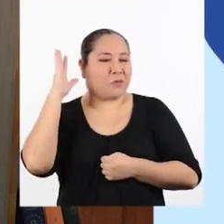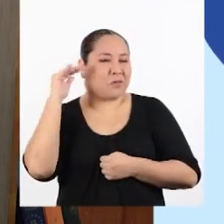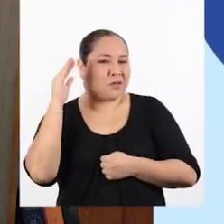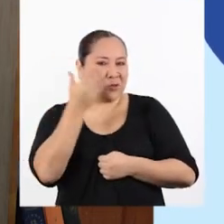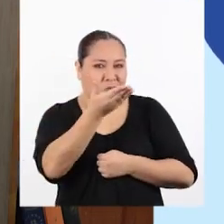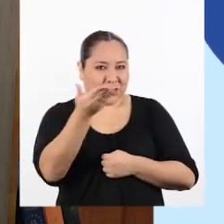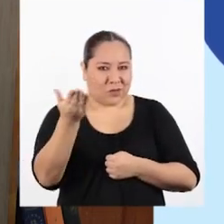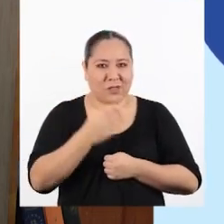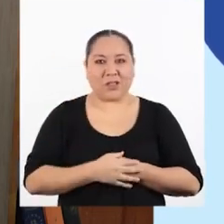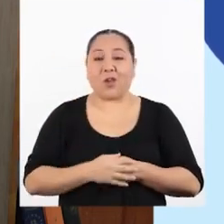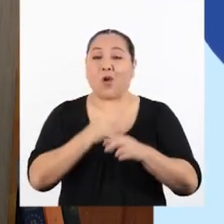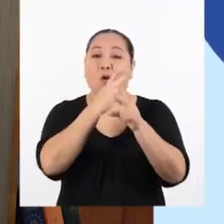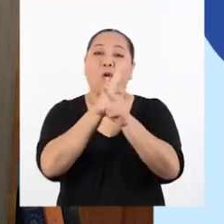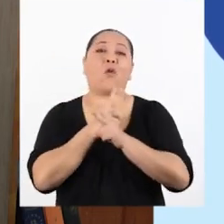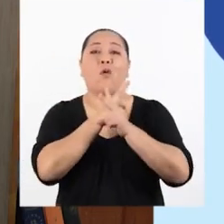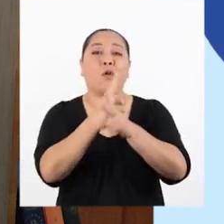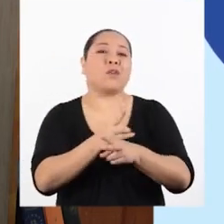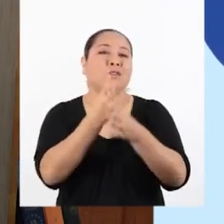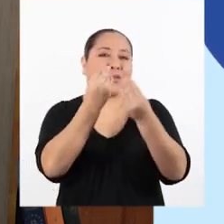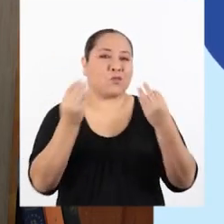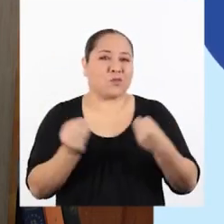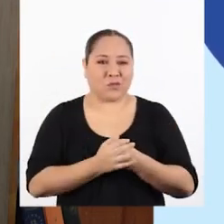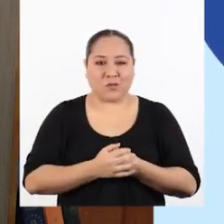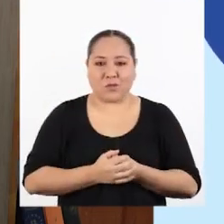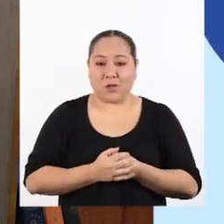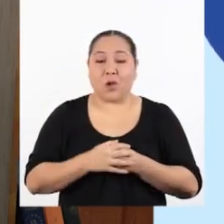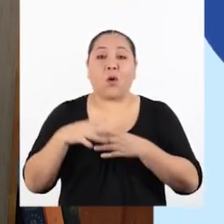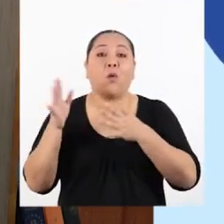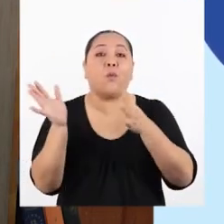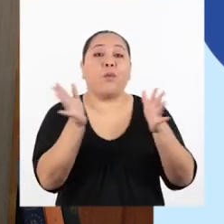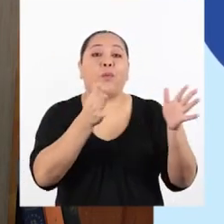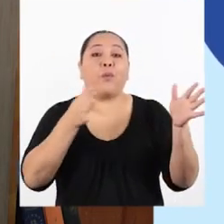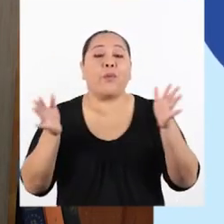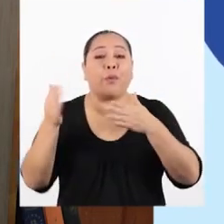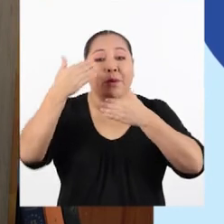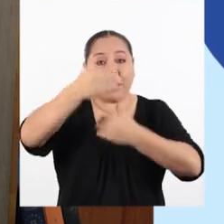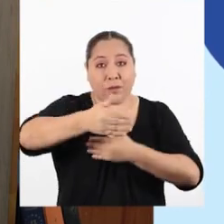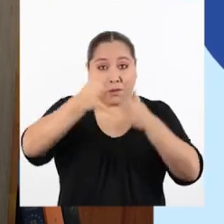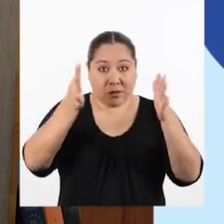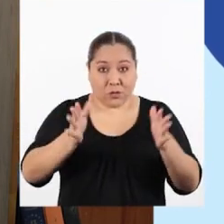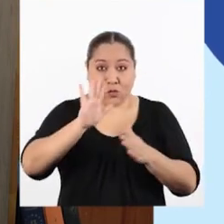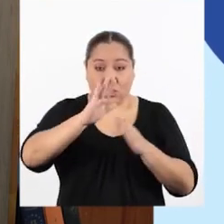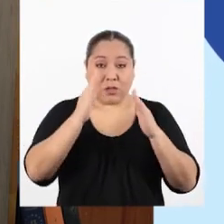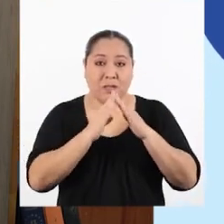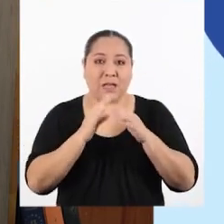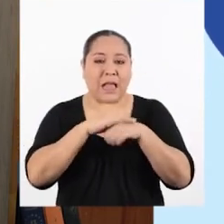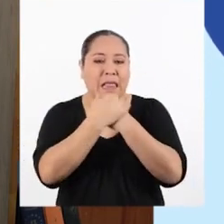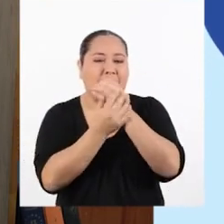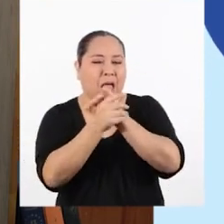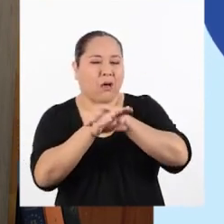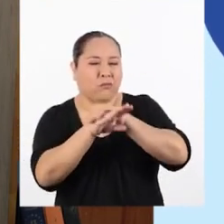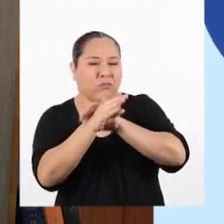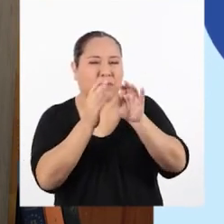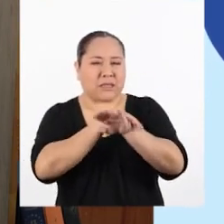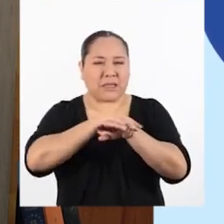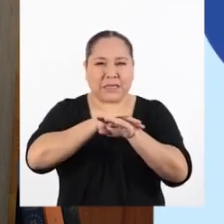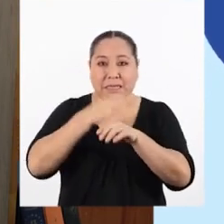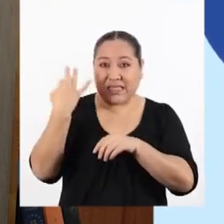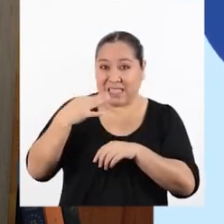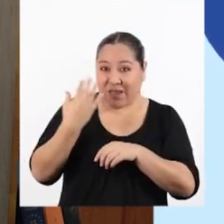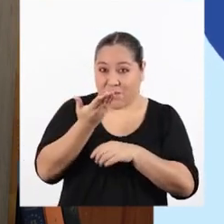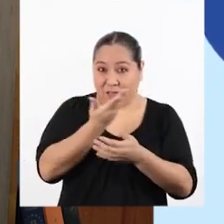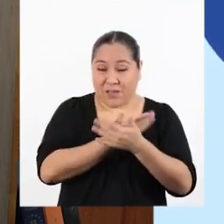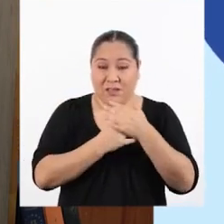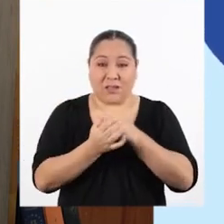de ustedes, cuídense mucho, ventilen bien los ambientes de su hogar, lávense frecuentemente las